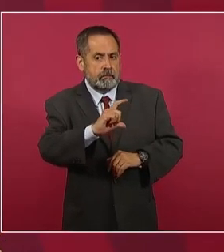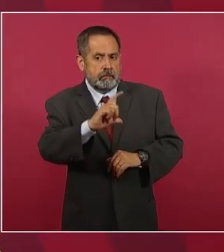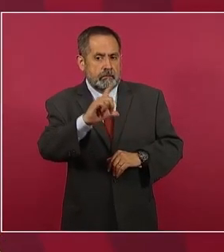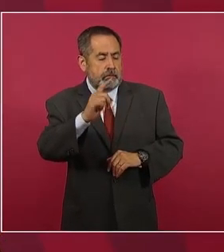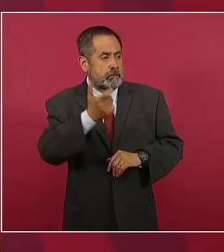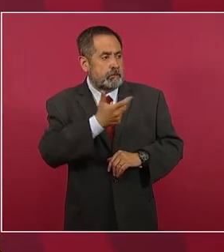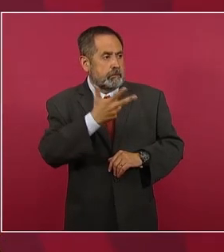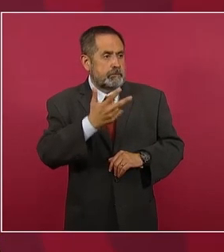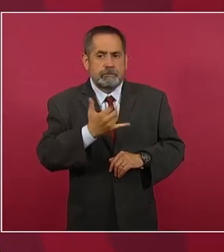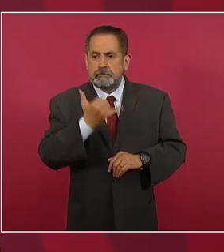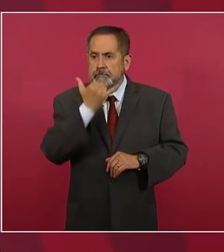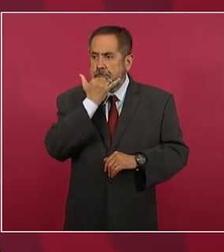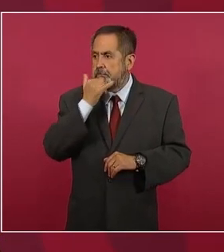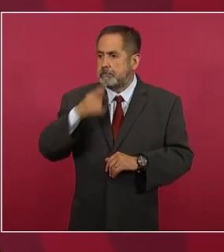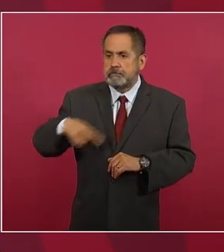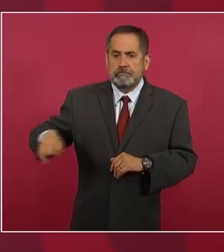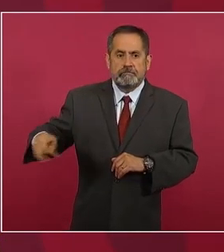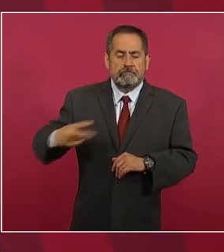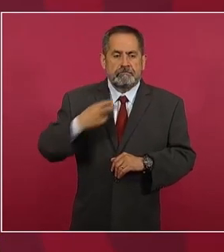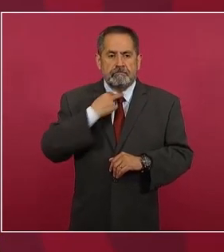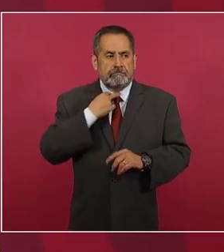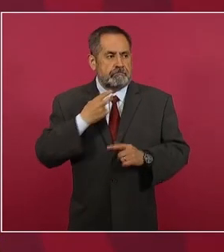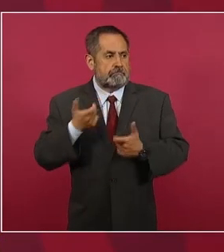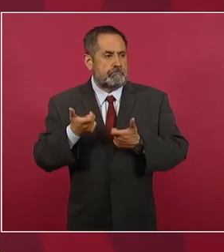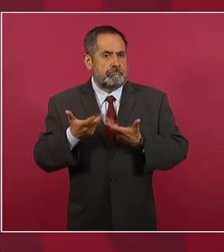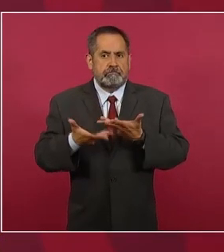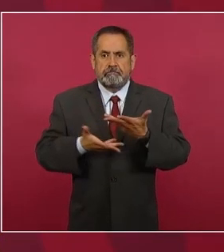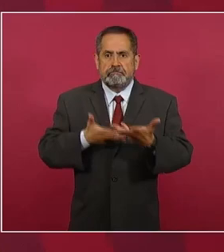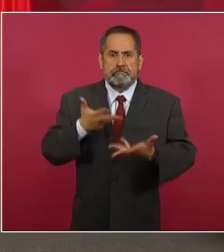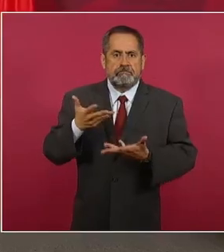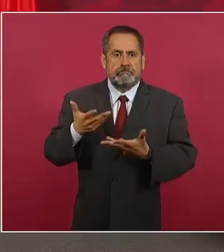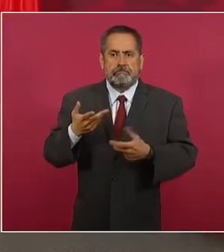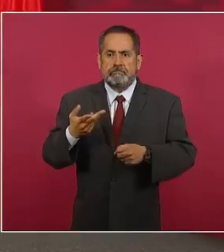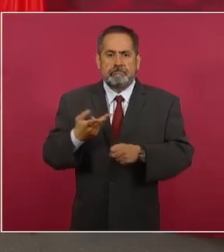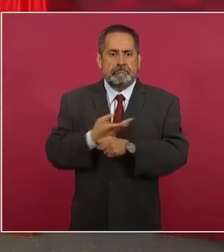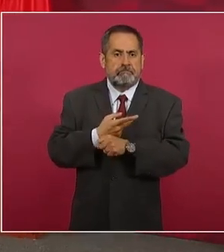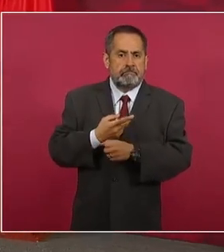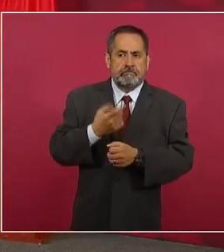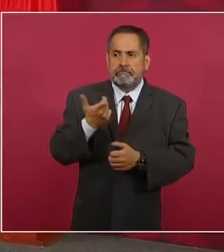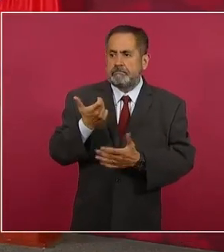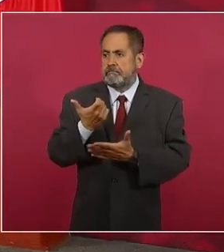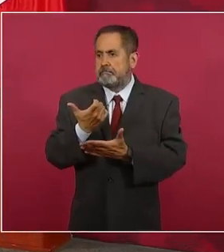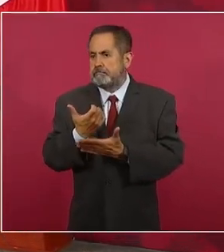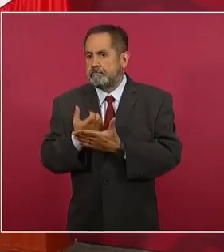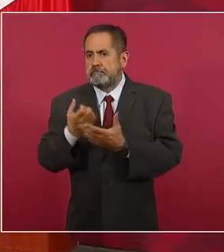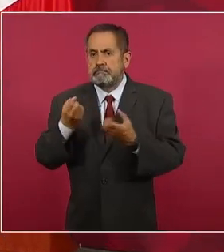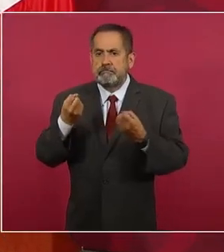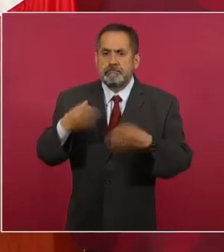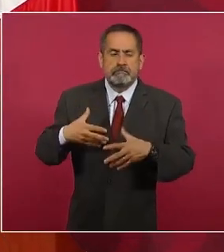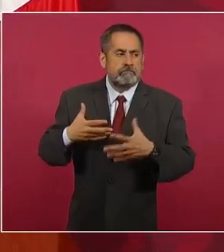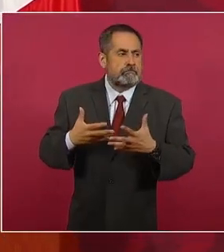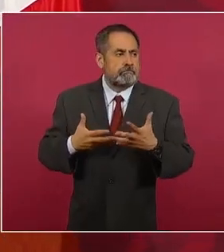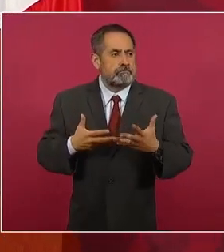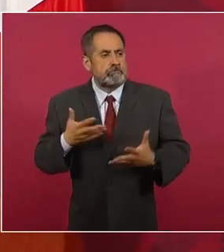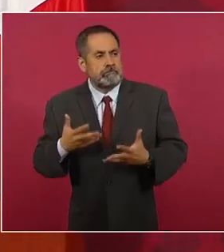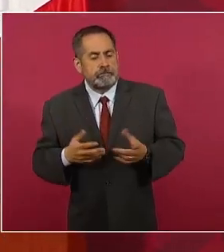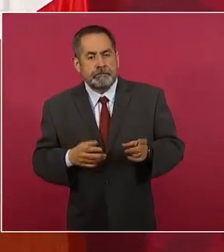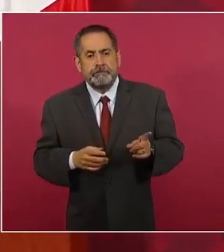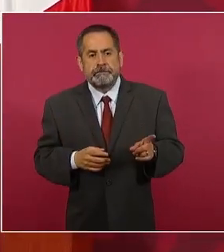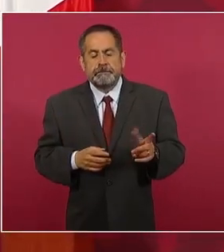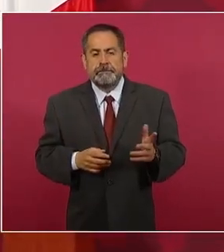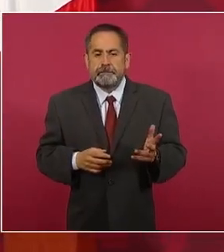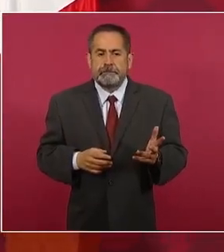afecta mucho la economía y afecta más